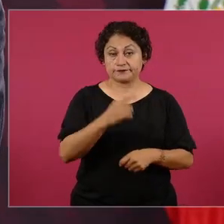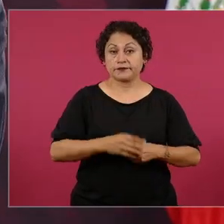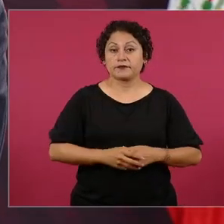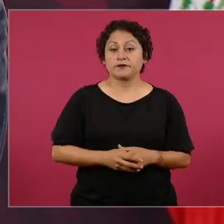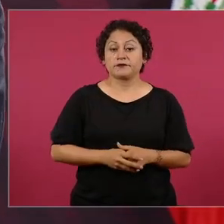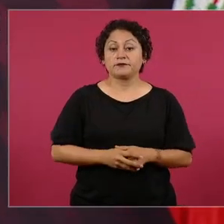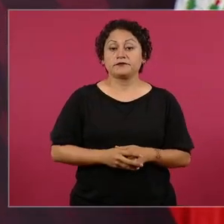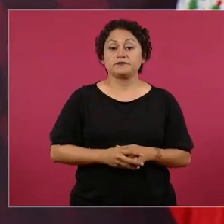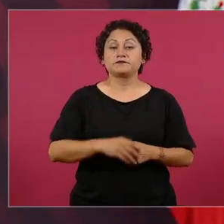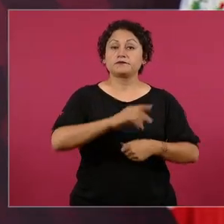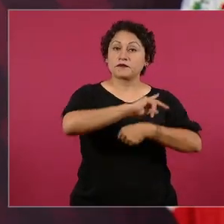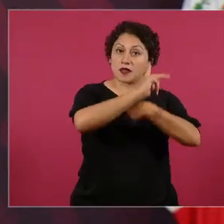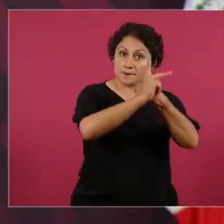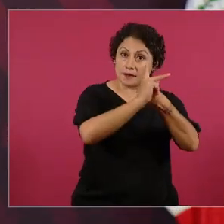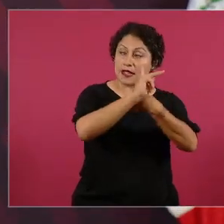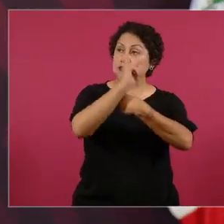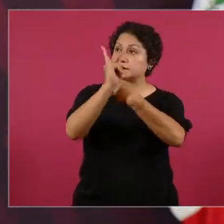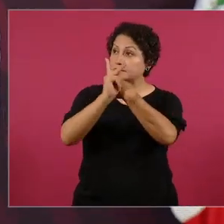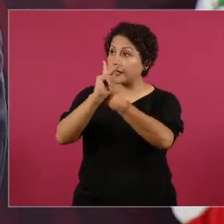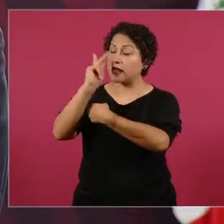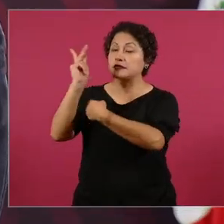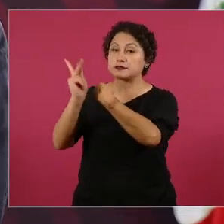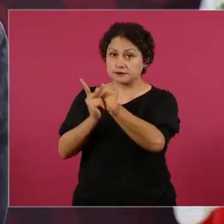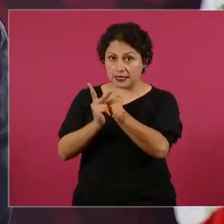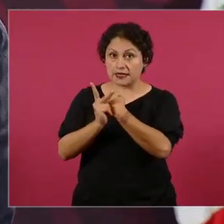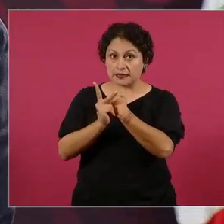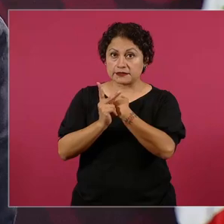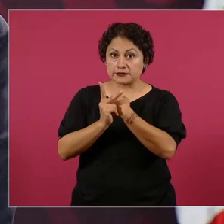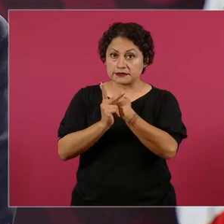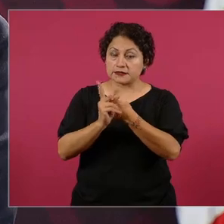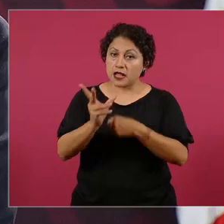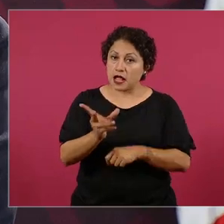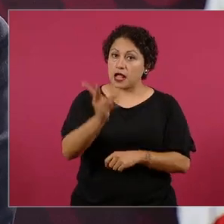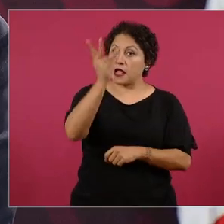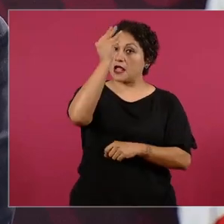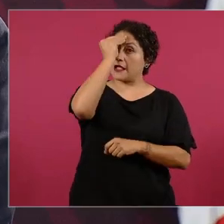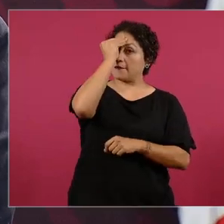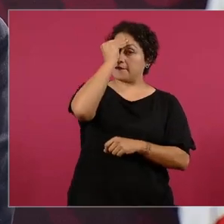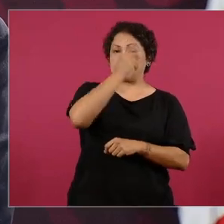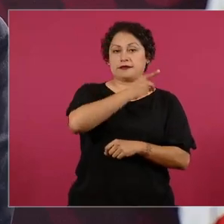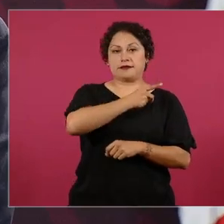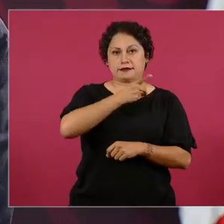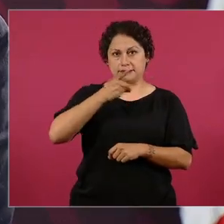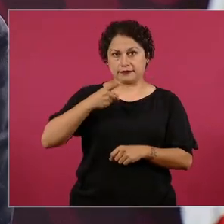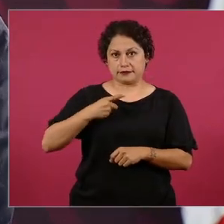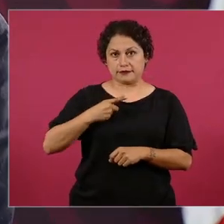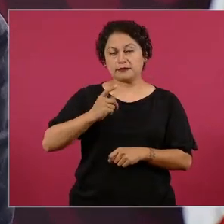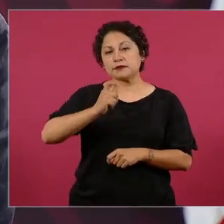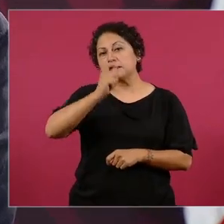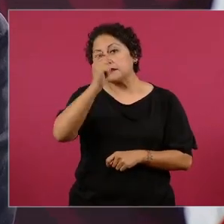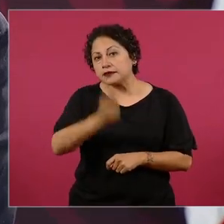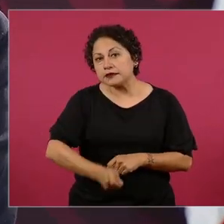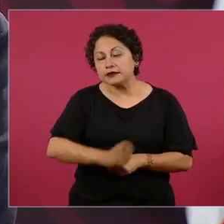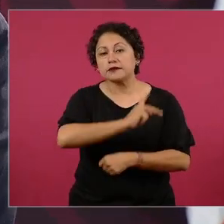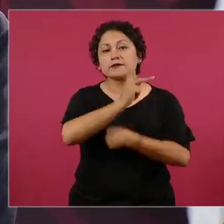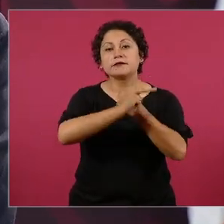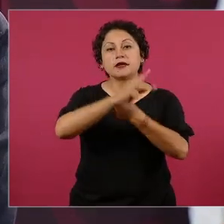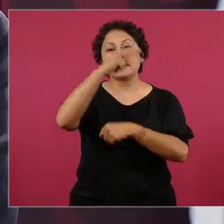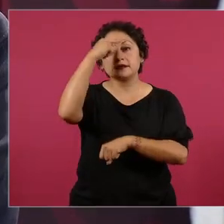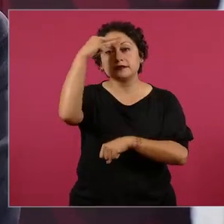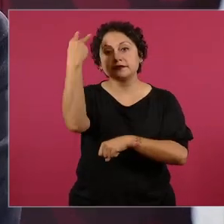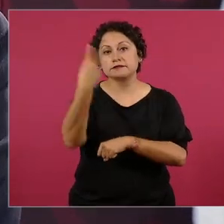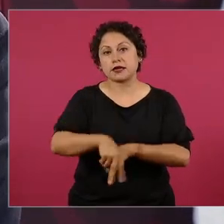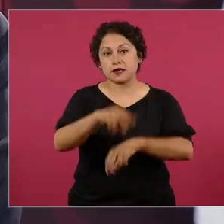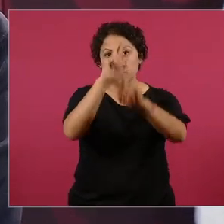a respetar la soberanía de México no es cualquier